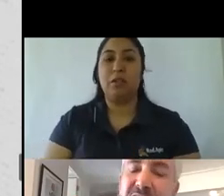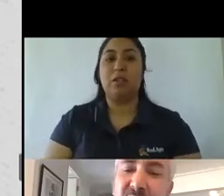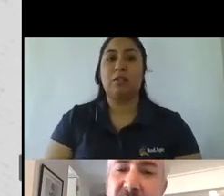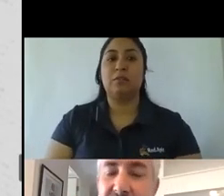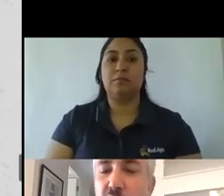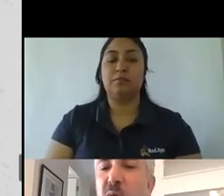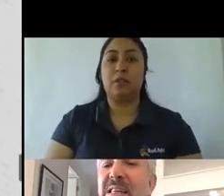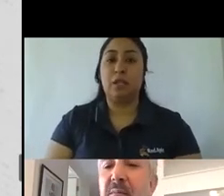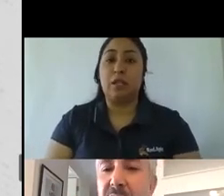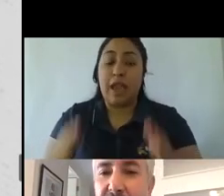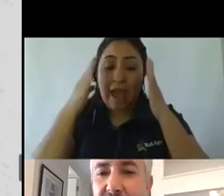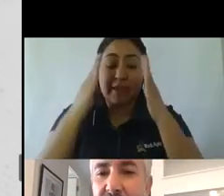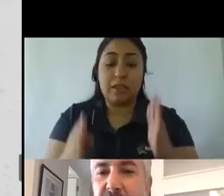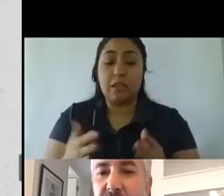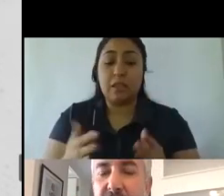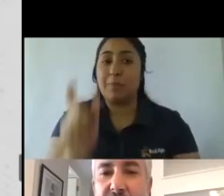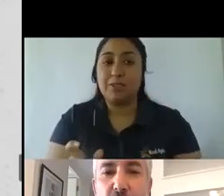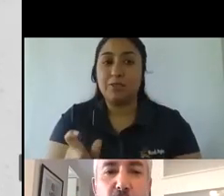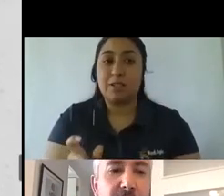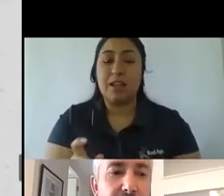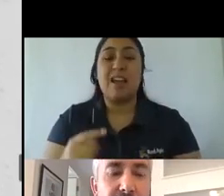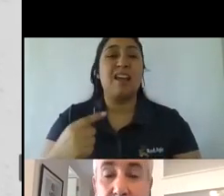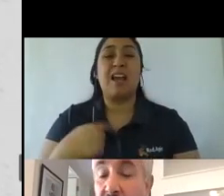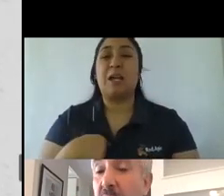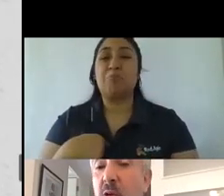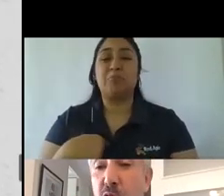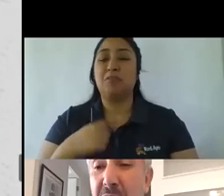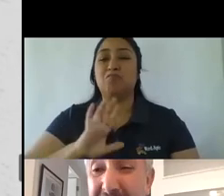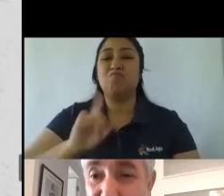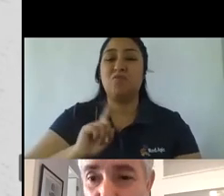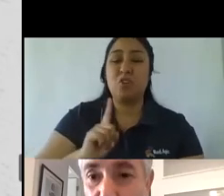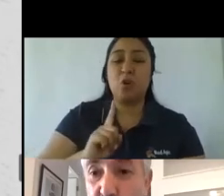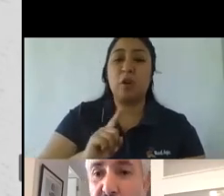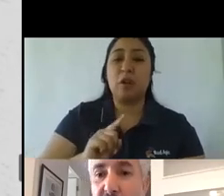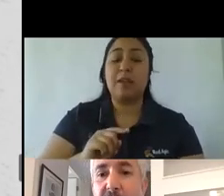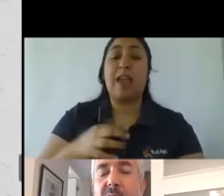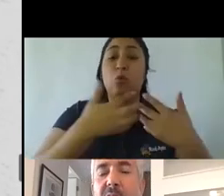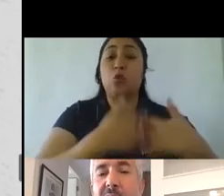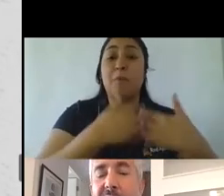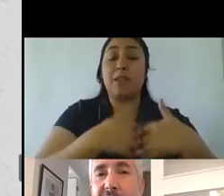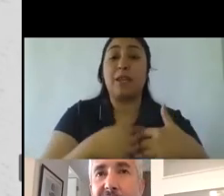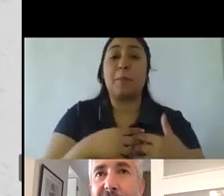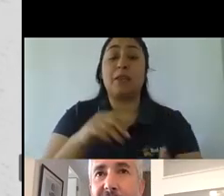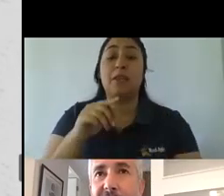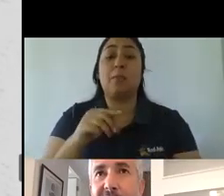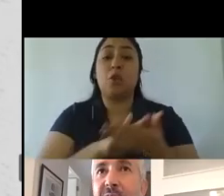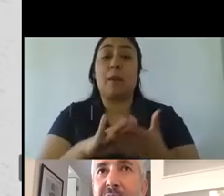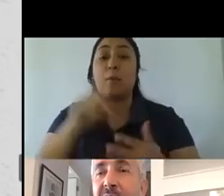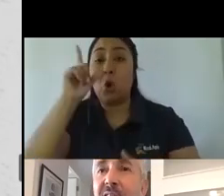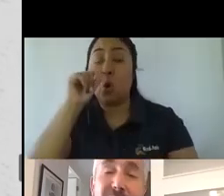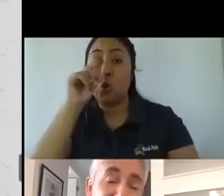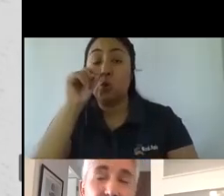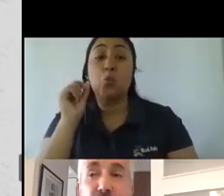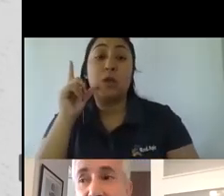a mí no me sirve que automáticamente me llegue un tweet después de que yo hice un reclamo por Twitter que